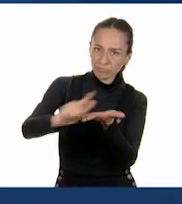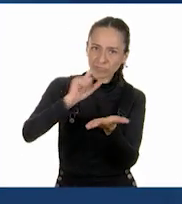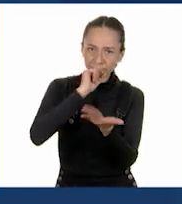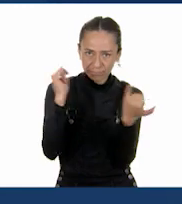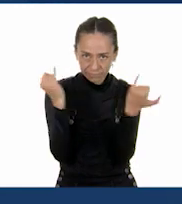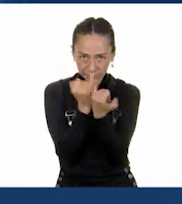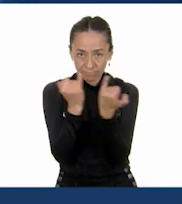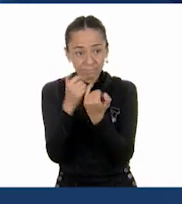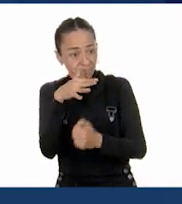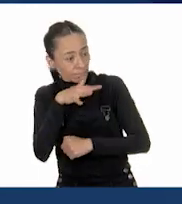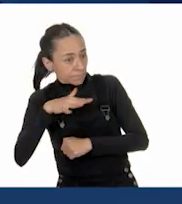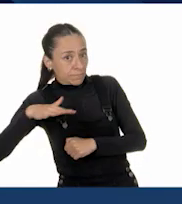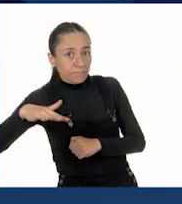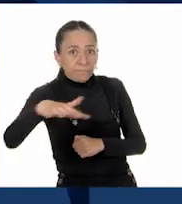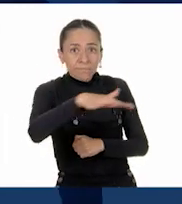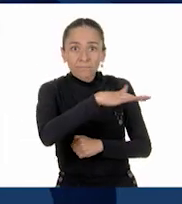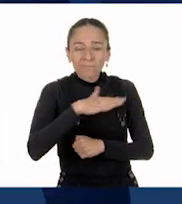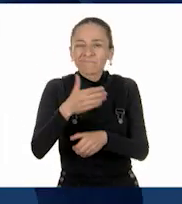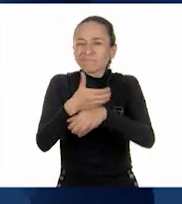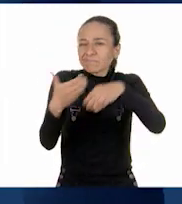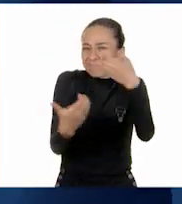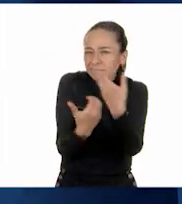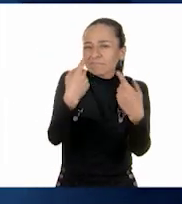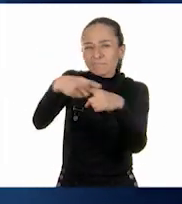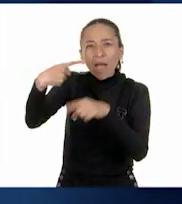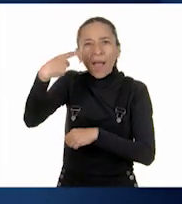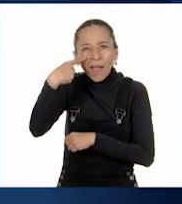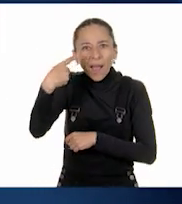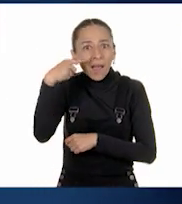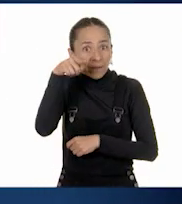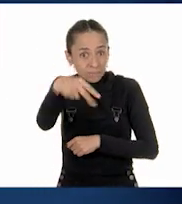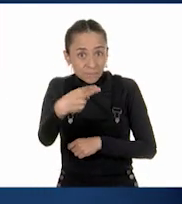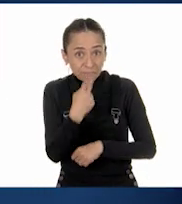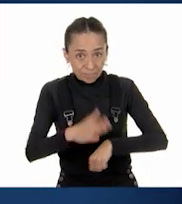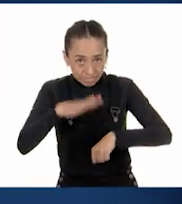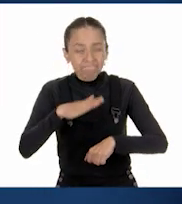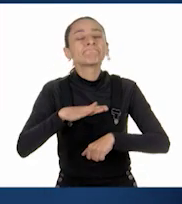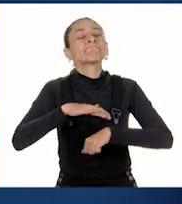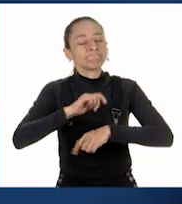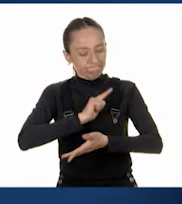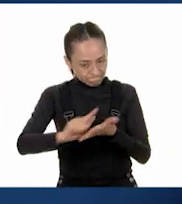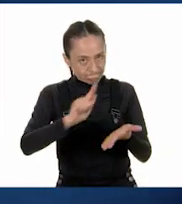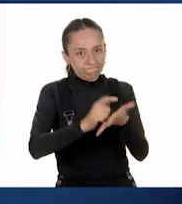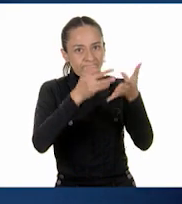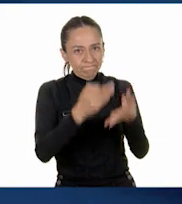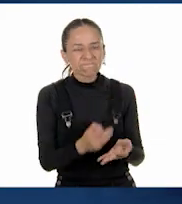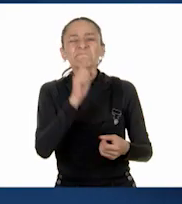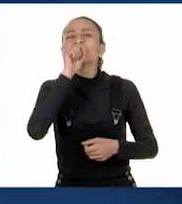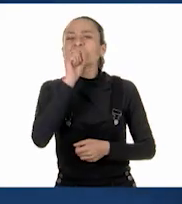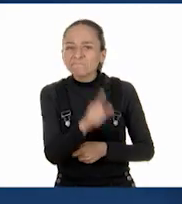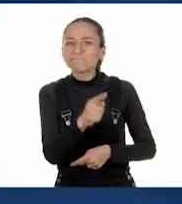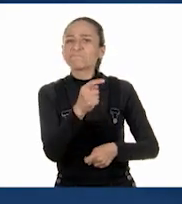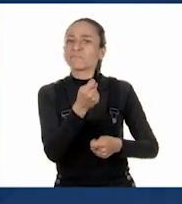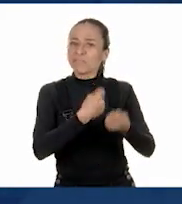Desinfecta las superficies y los objetos que más utilizas. También las cosas que compres en la tienda o el supermercado.